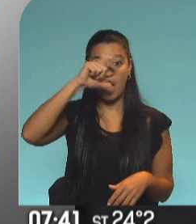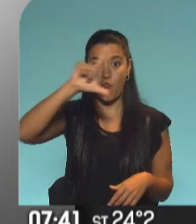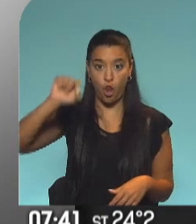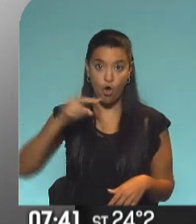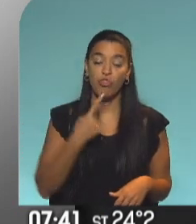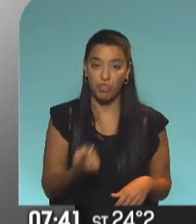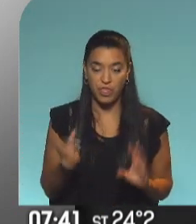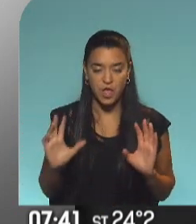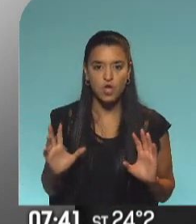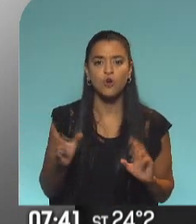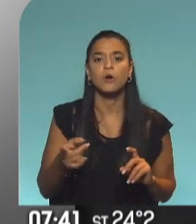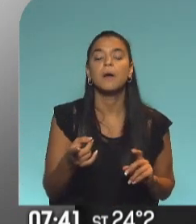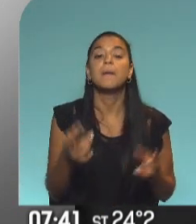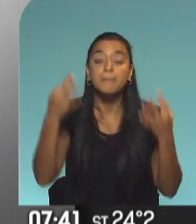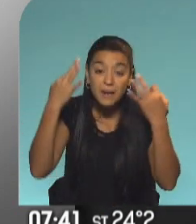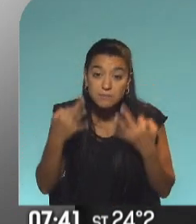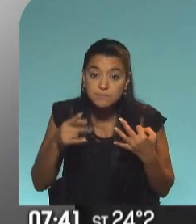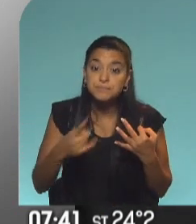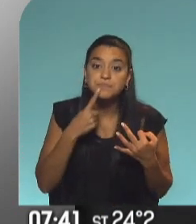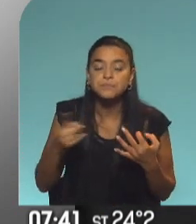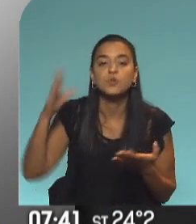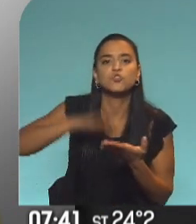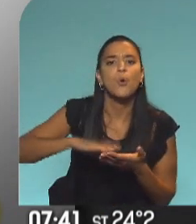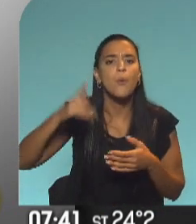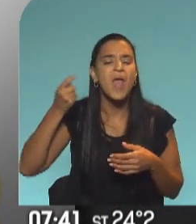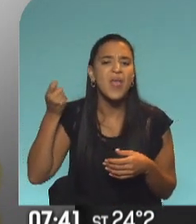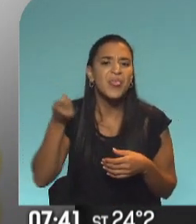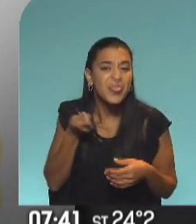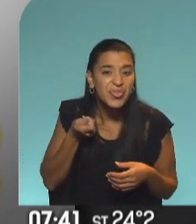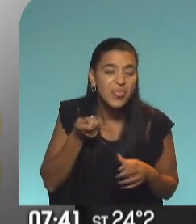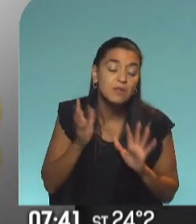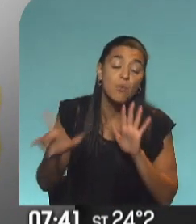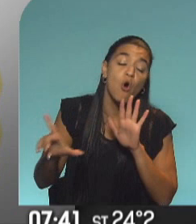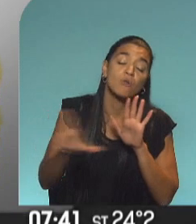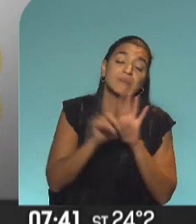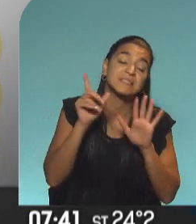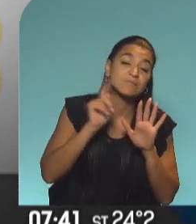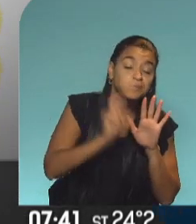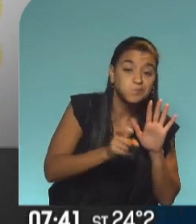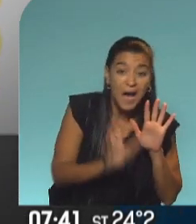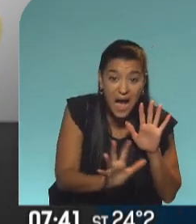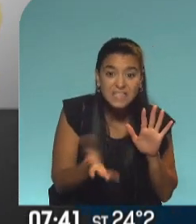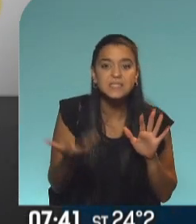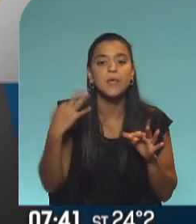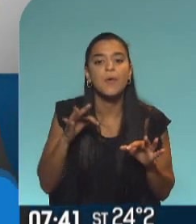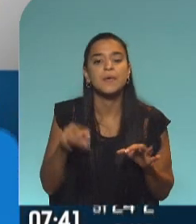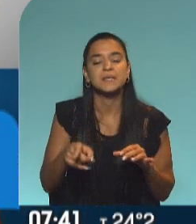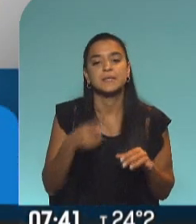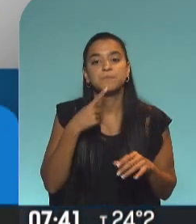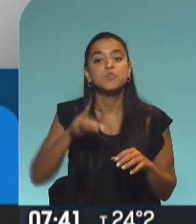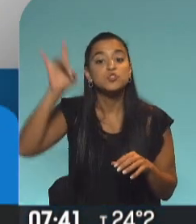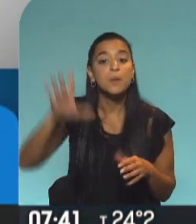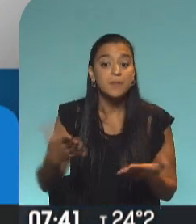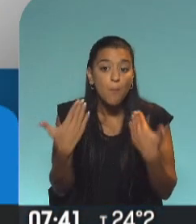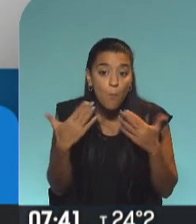básicamente que para que se cometa este tipo de delitos es necesario que el acto se concrete. Mirá lo que dice ahí abajo. Solo